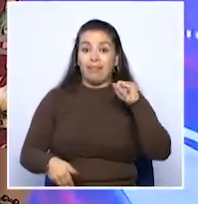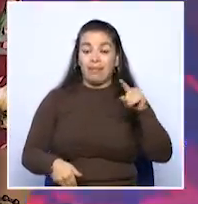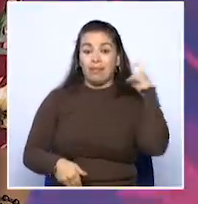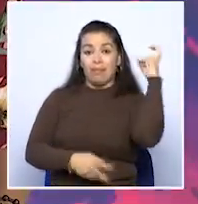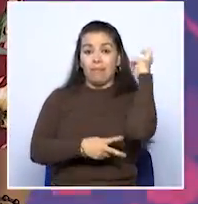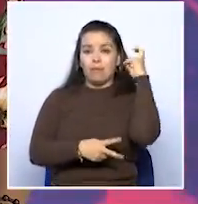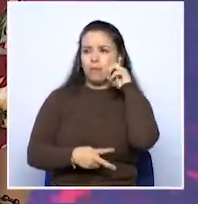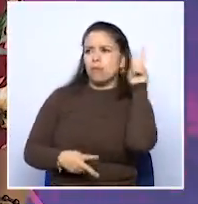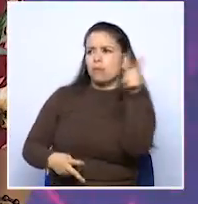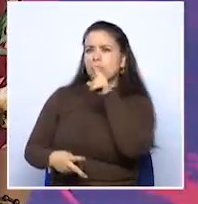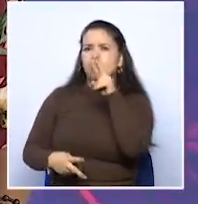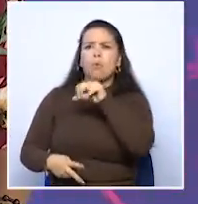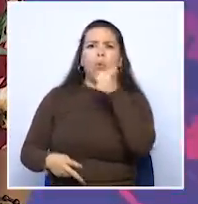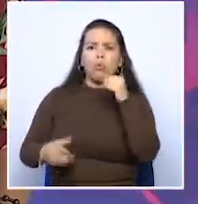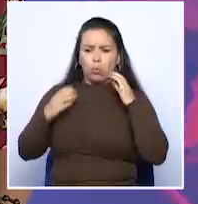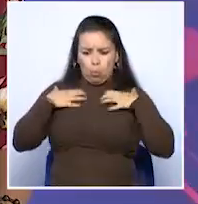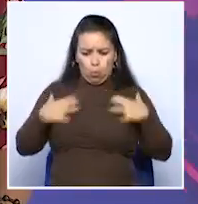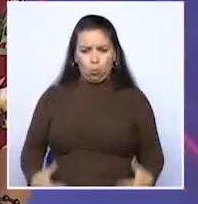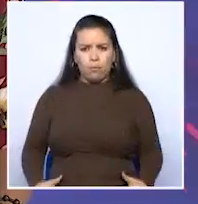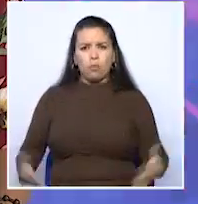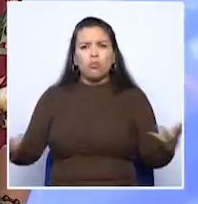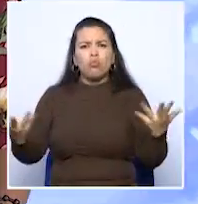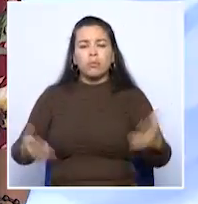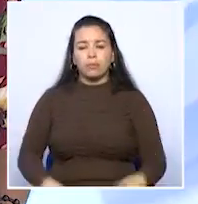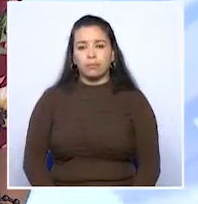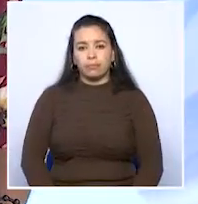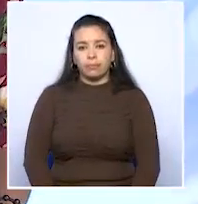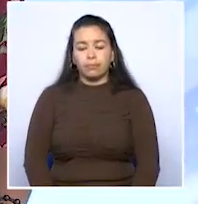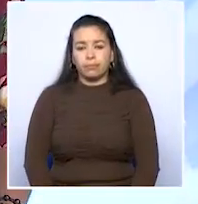busca el resto del cuerpo para determinar su identidad.